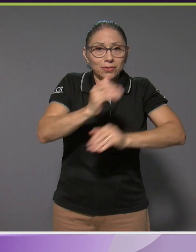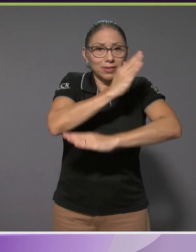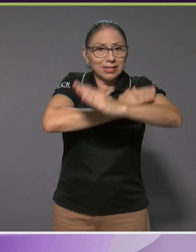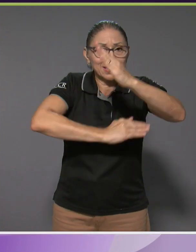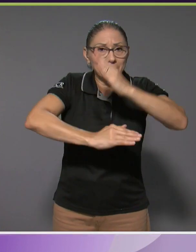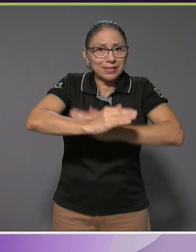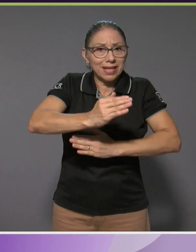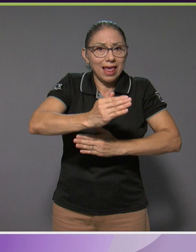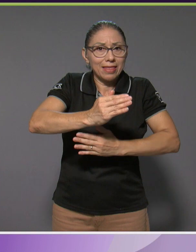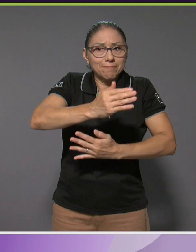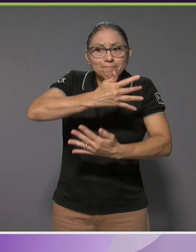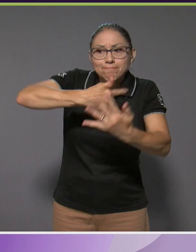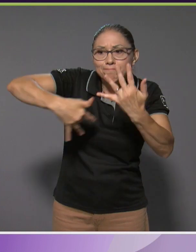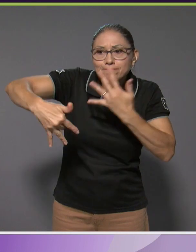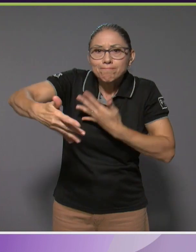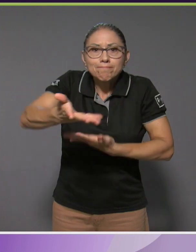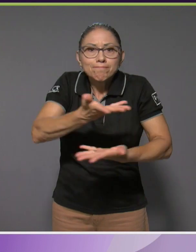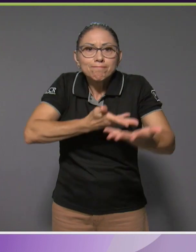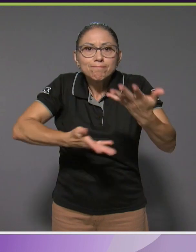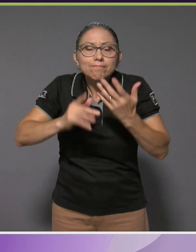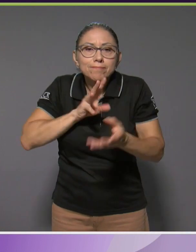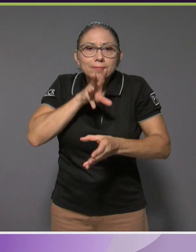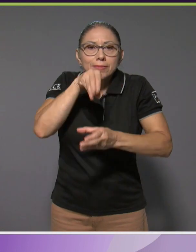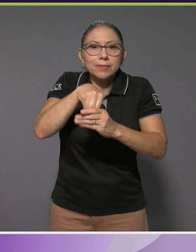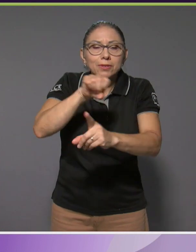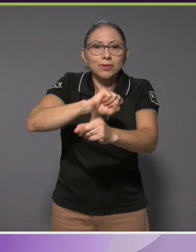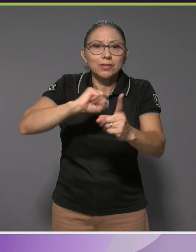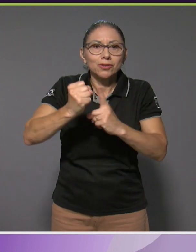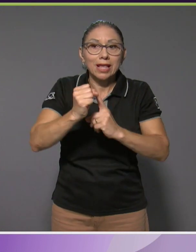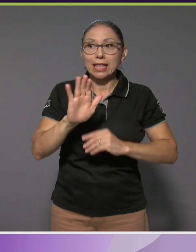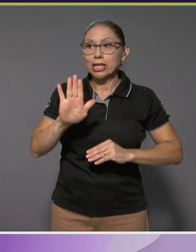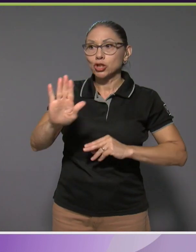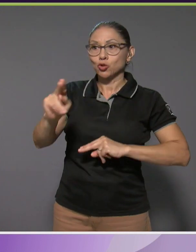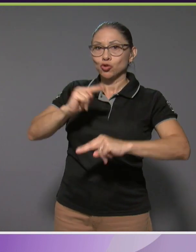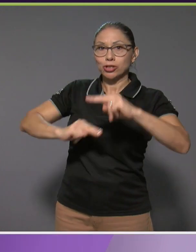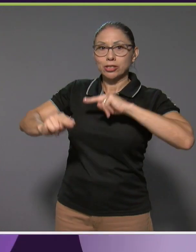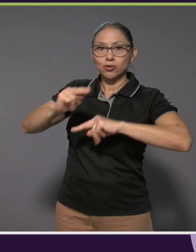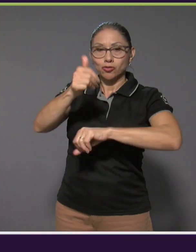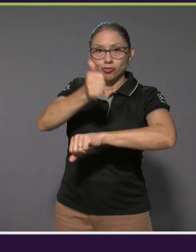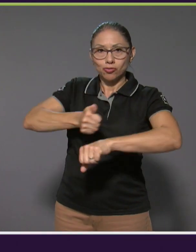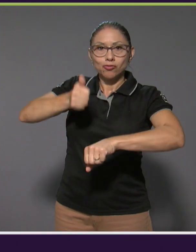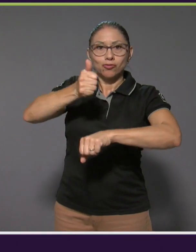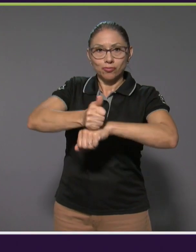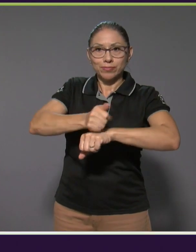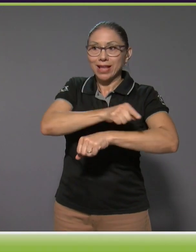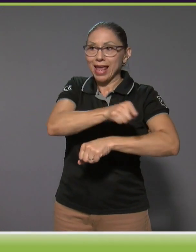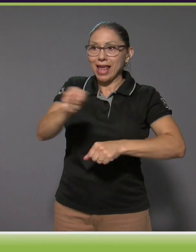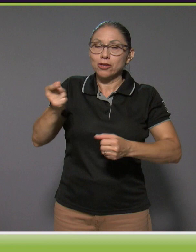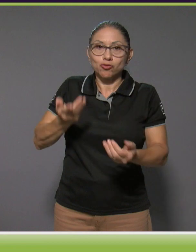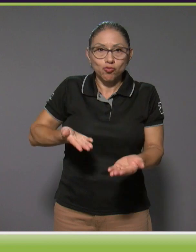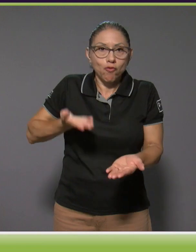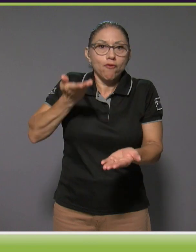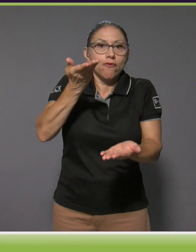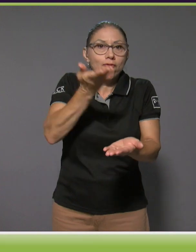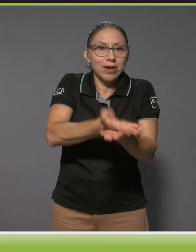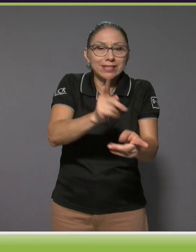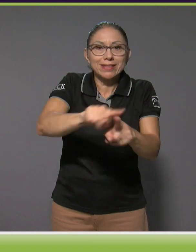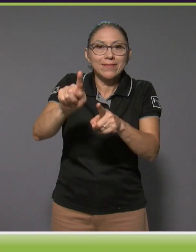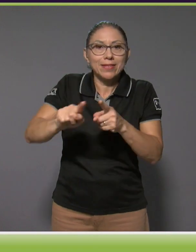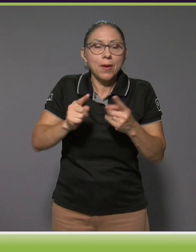dentro de la sociedad y sus emprendimientos. Ellos ofrecen variedad de productos.